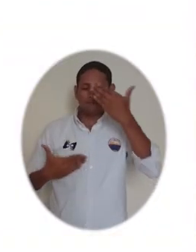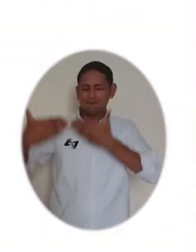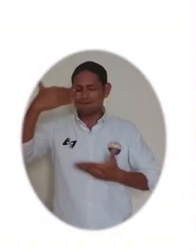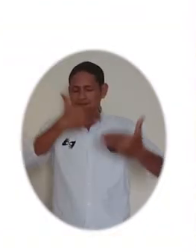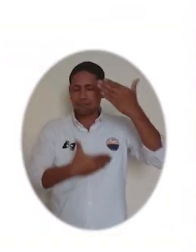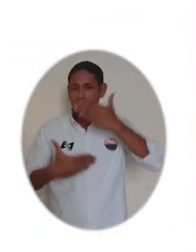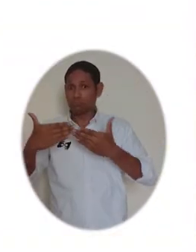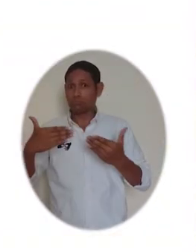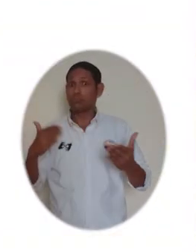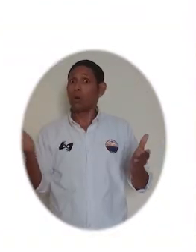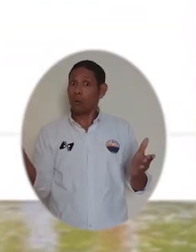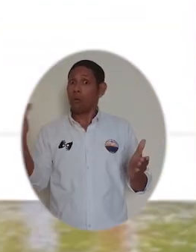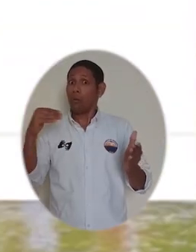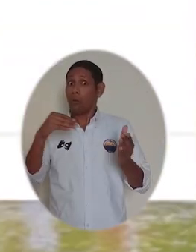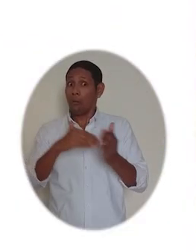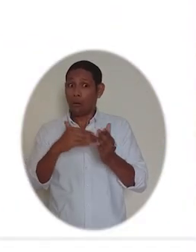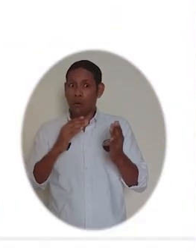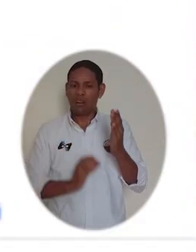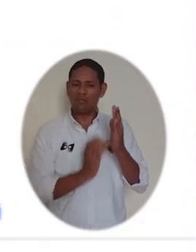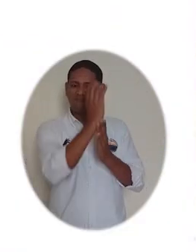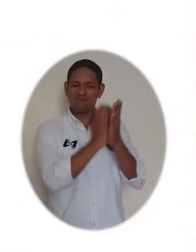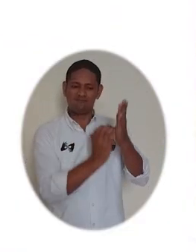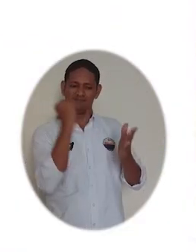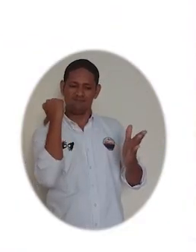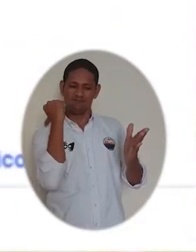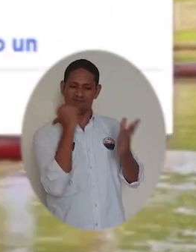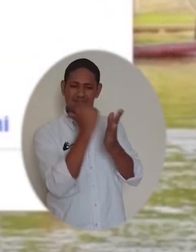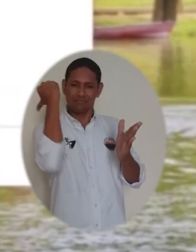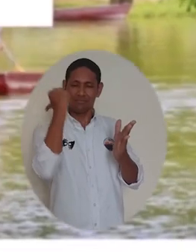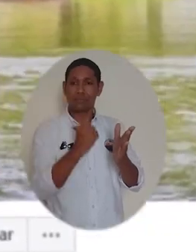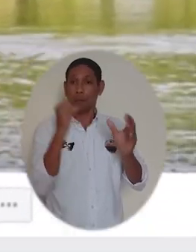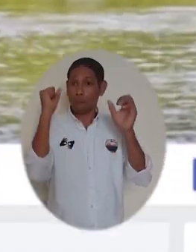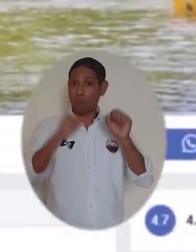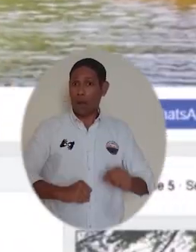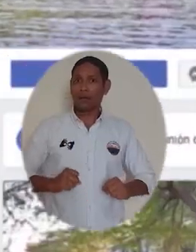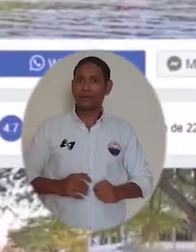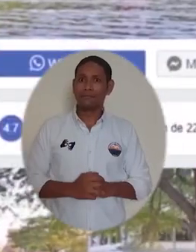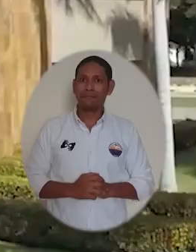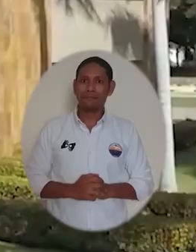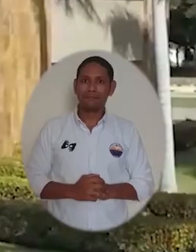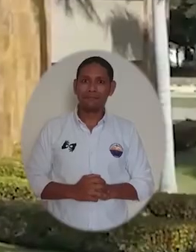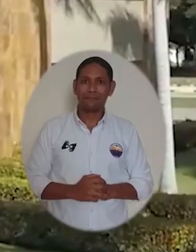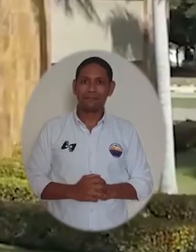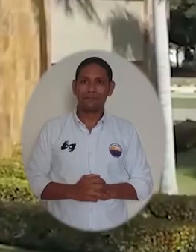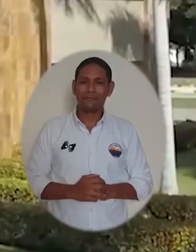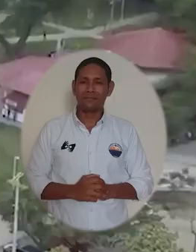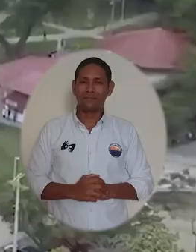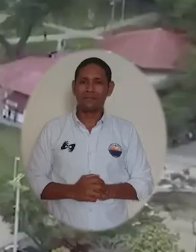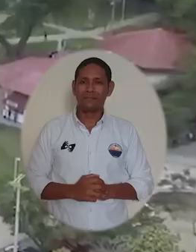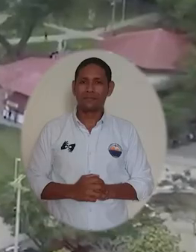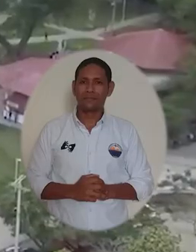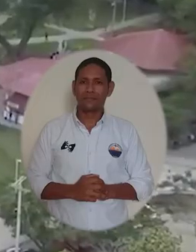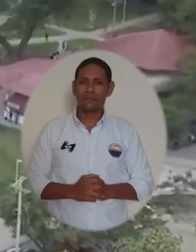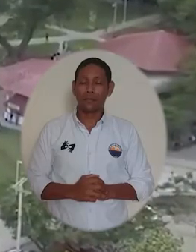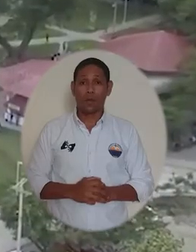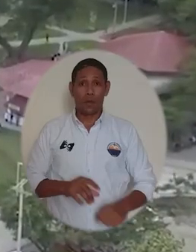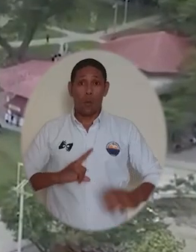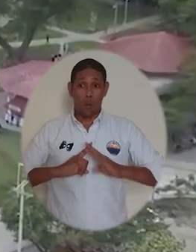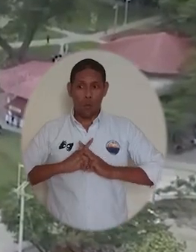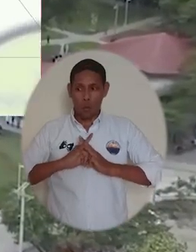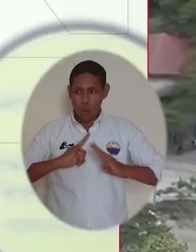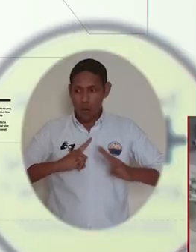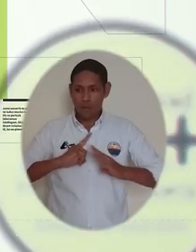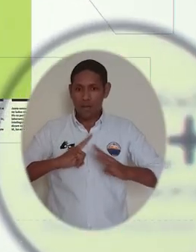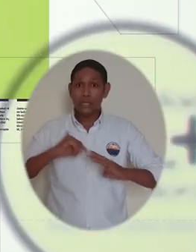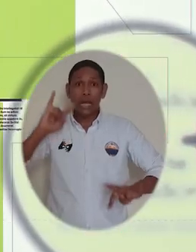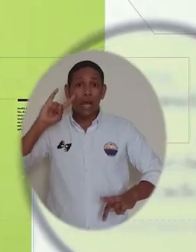claves en el marco del proceso de autoevaluación con fines de renovación de acreditación institucional por alta calidad que atraviesa la alma mater.